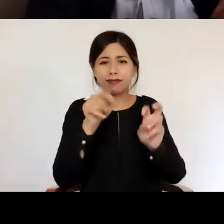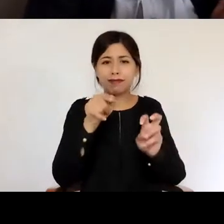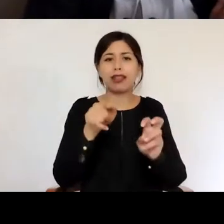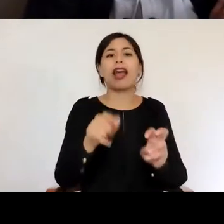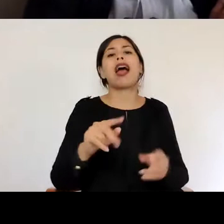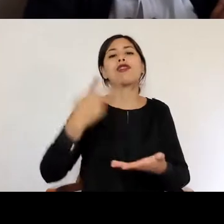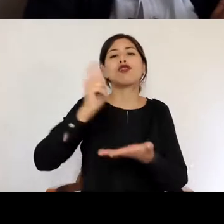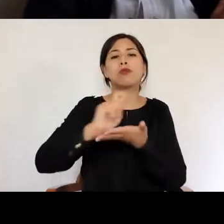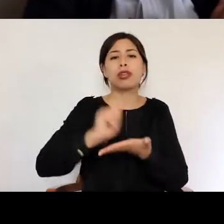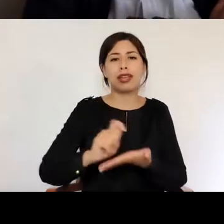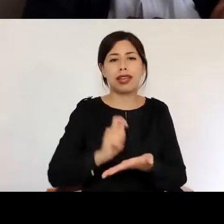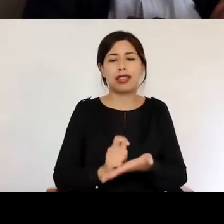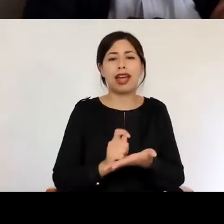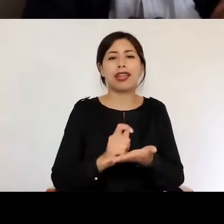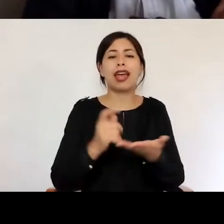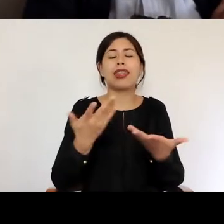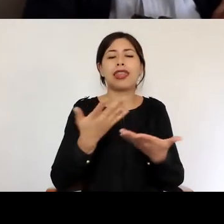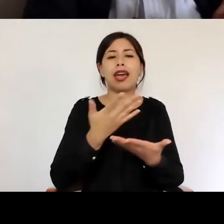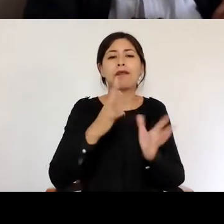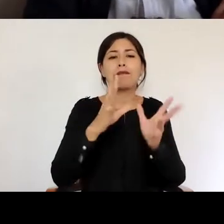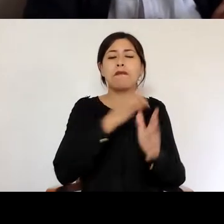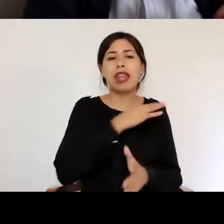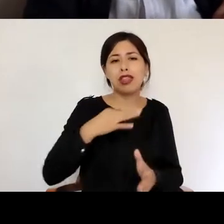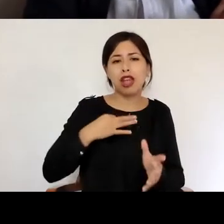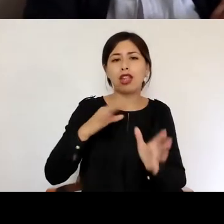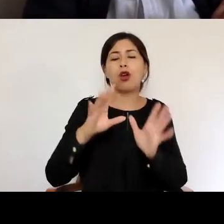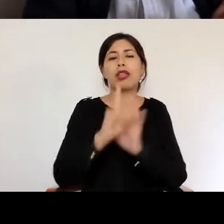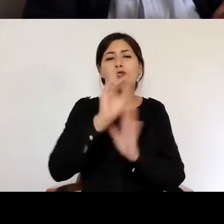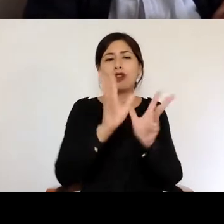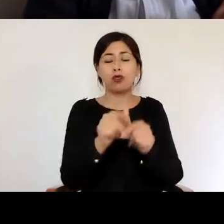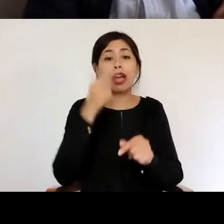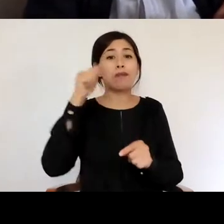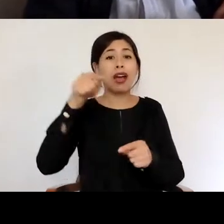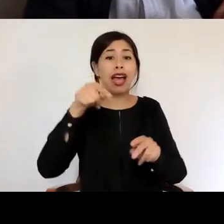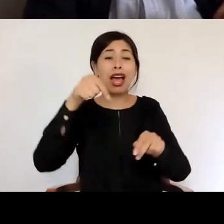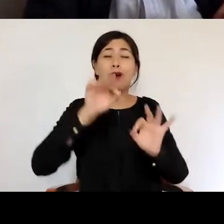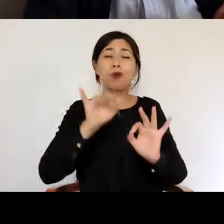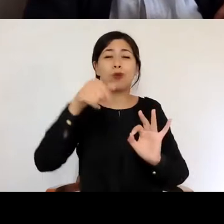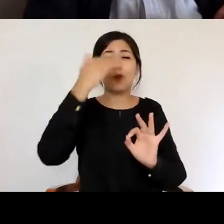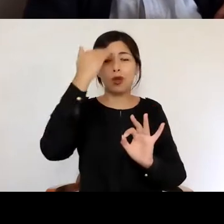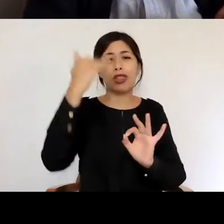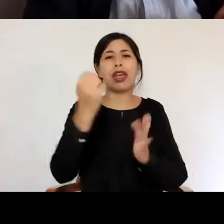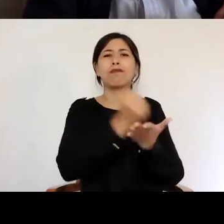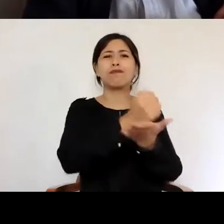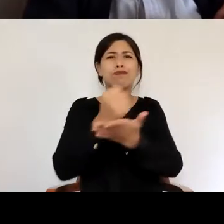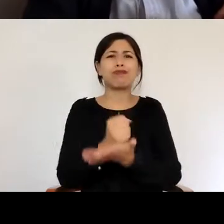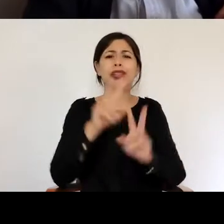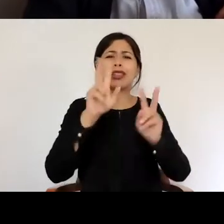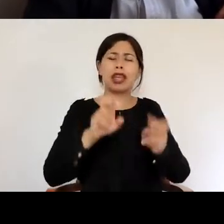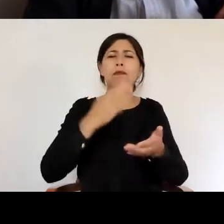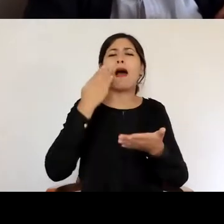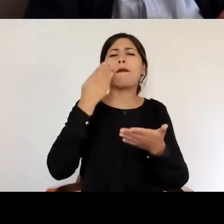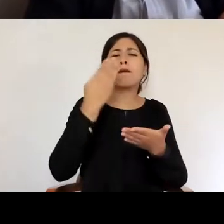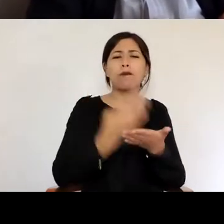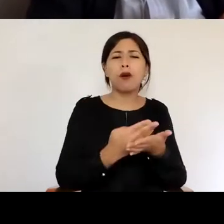días está en la tramitación del proyecto de ley del ingreso familiar de emergencia y el bono clase media, en fin, así que hasta